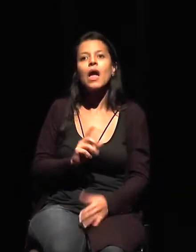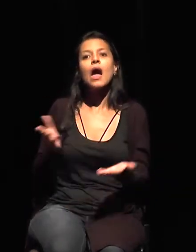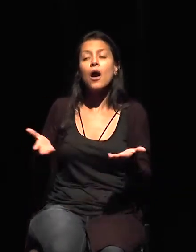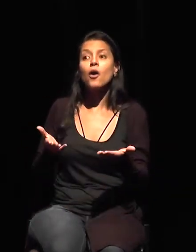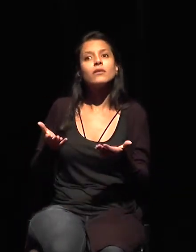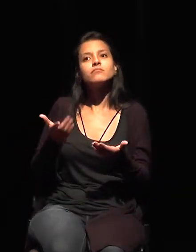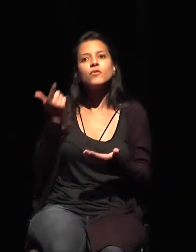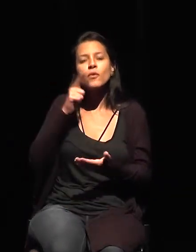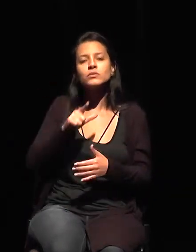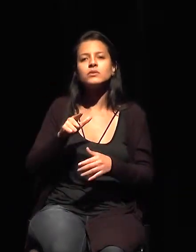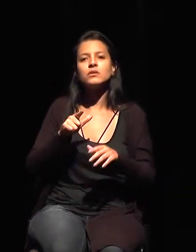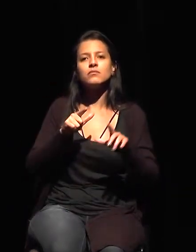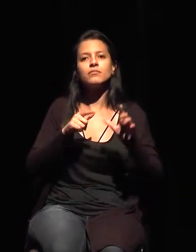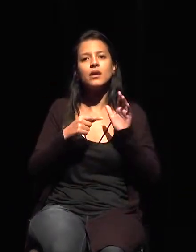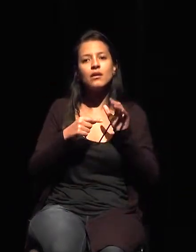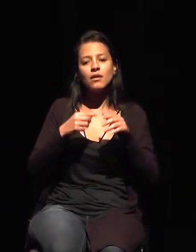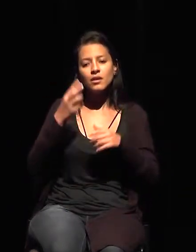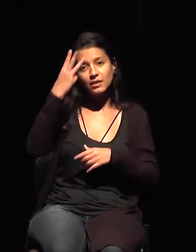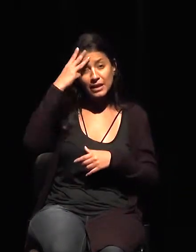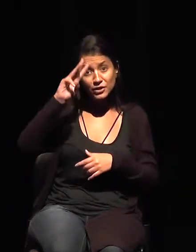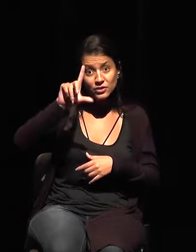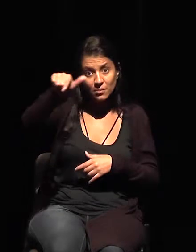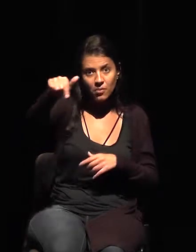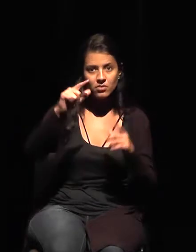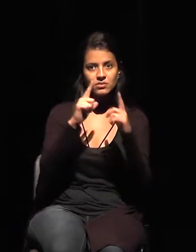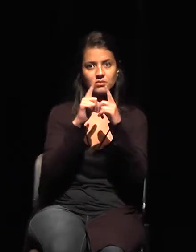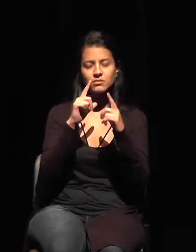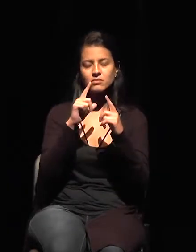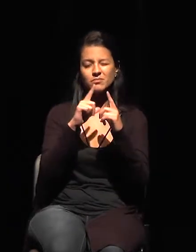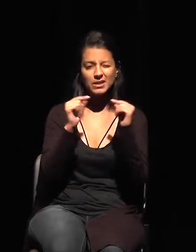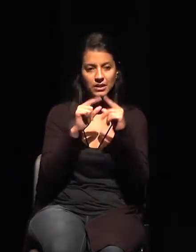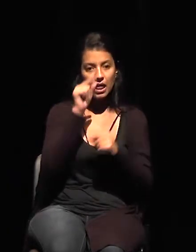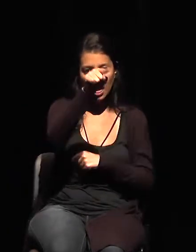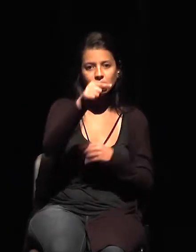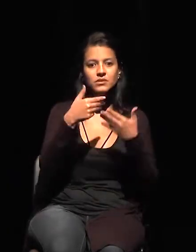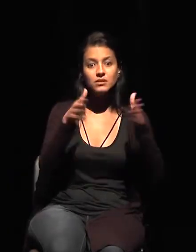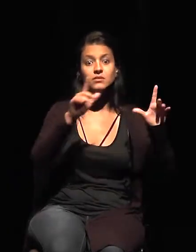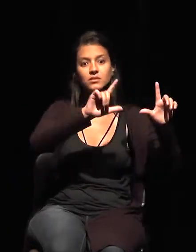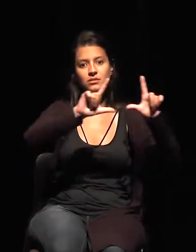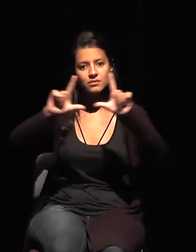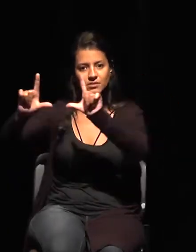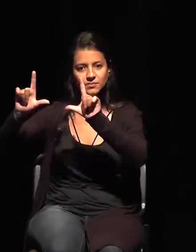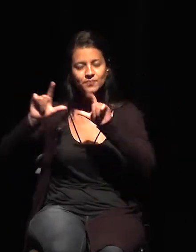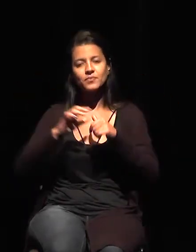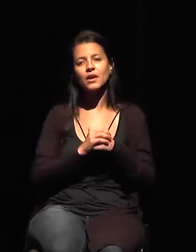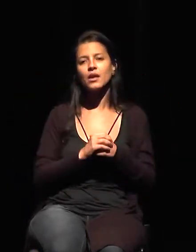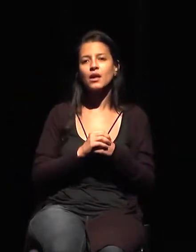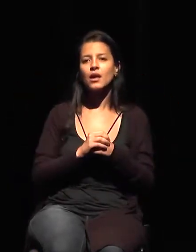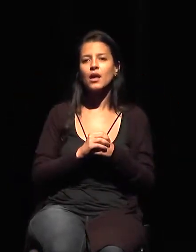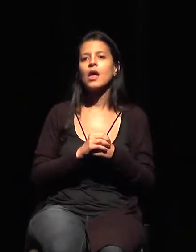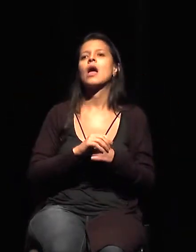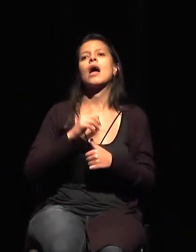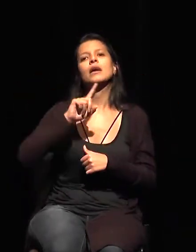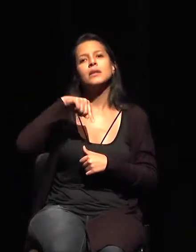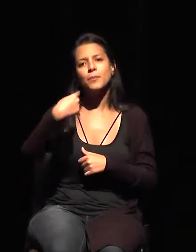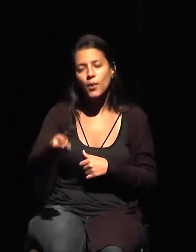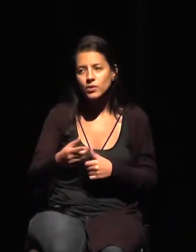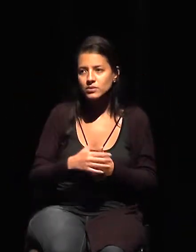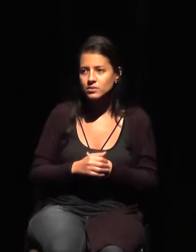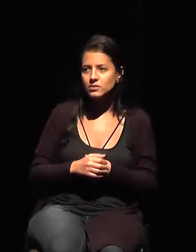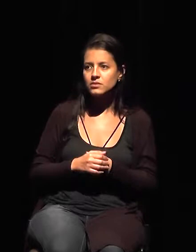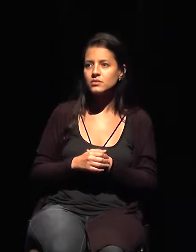Y me dice entonces con toda la calma, fírmalo. A ver, tú eres mi abogada, no la del Estado.